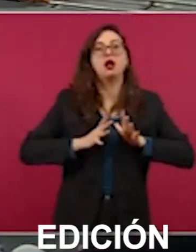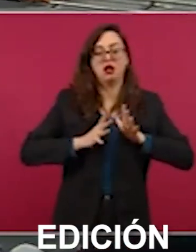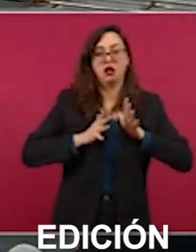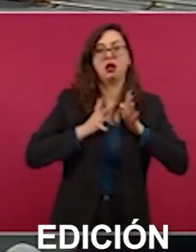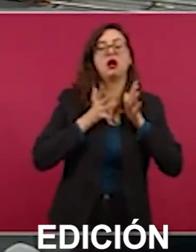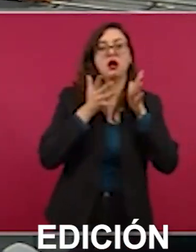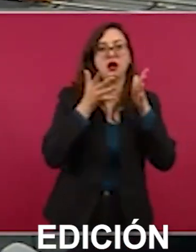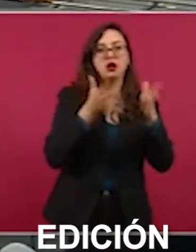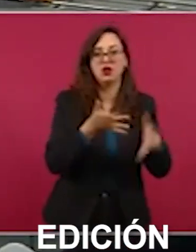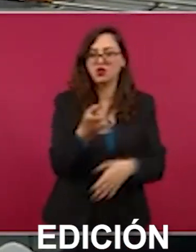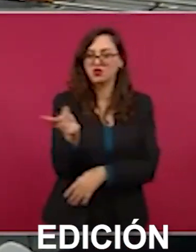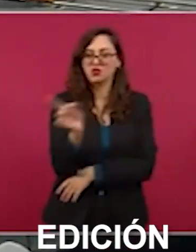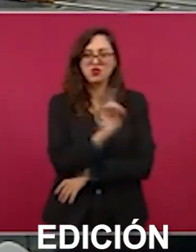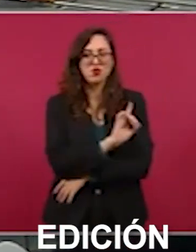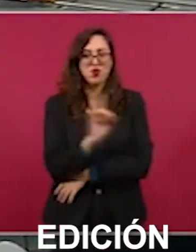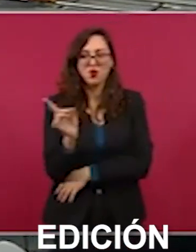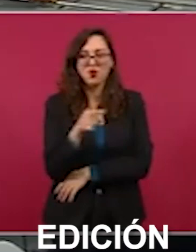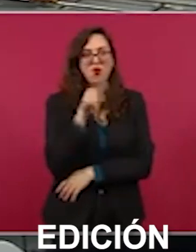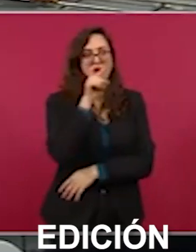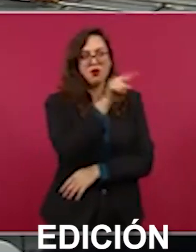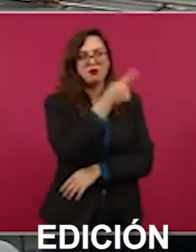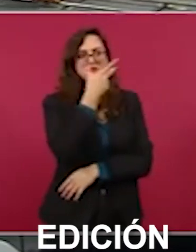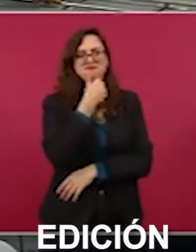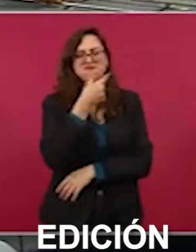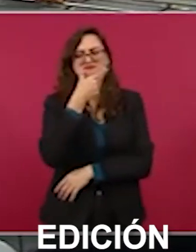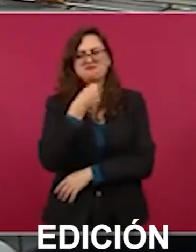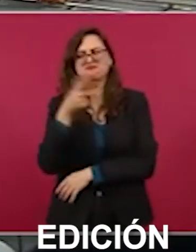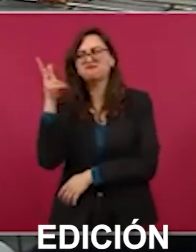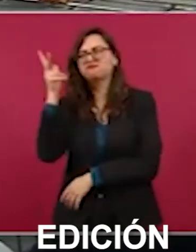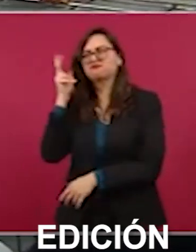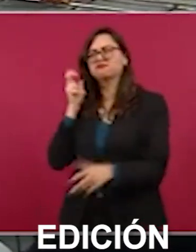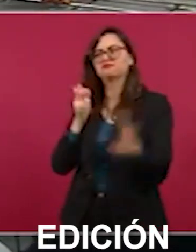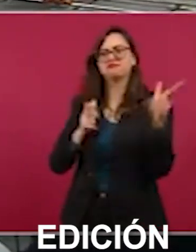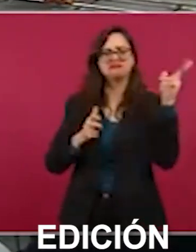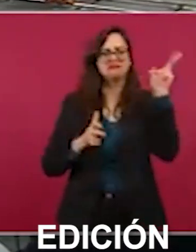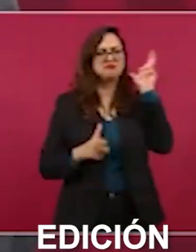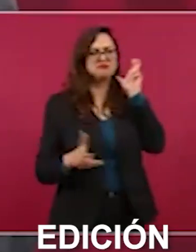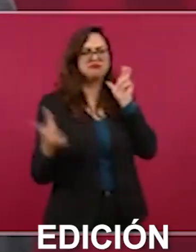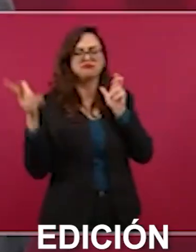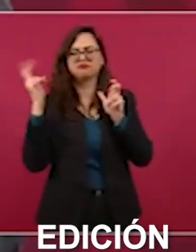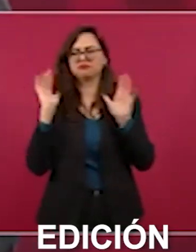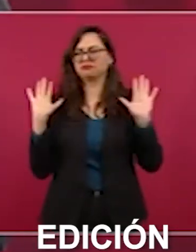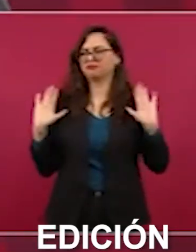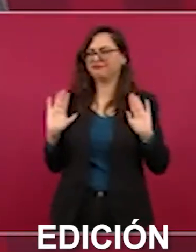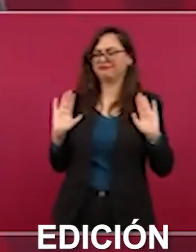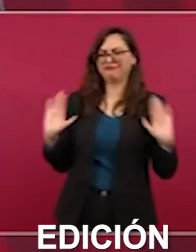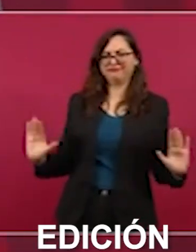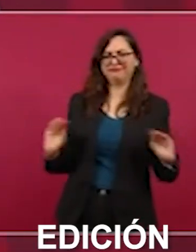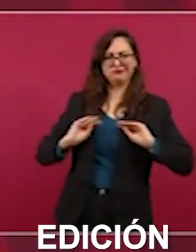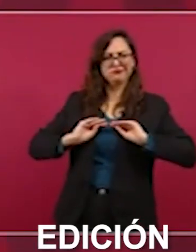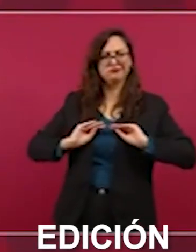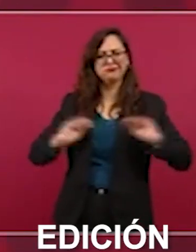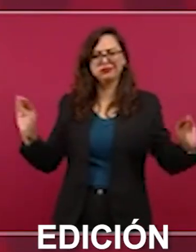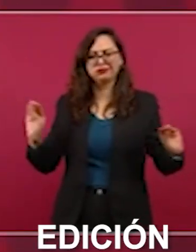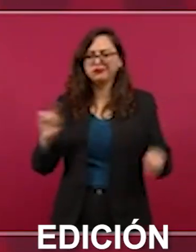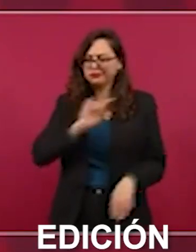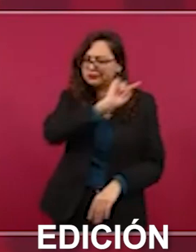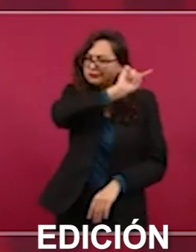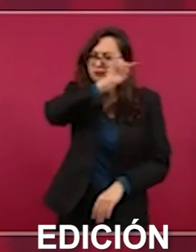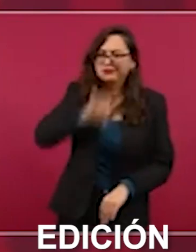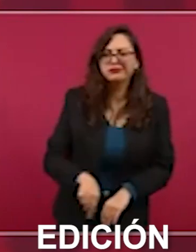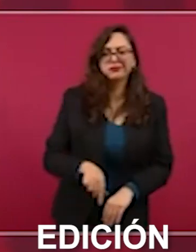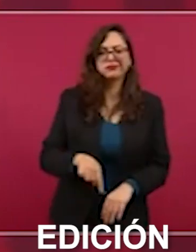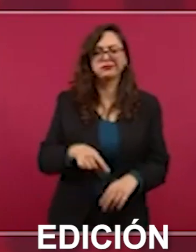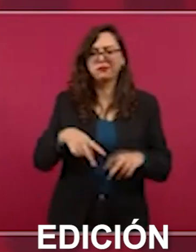en vender maíz amarillo aunque afecte la salud de los mexicanos